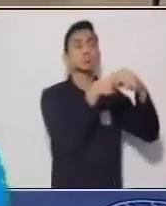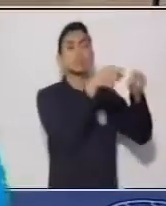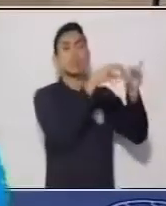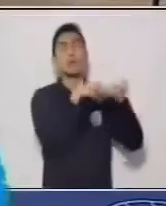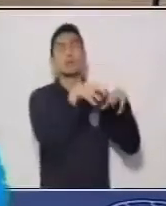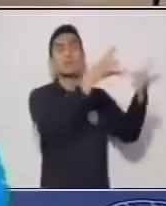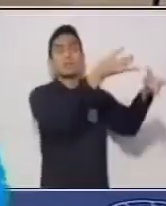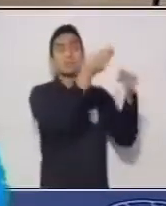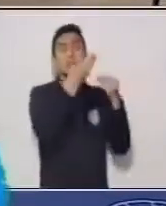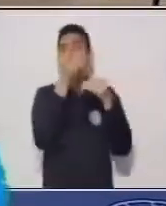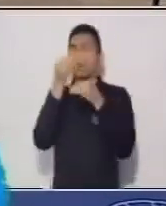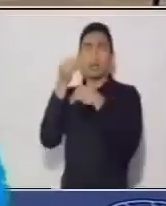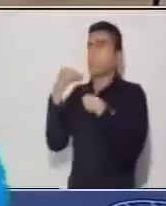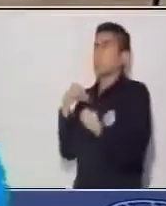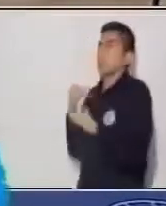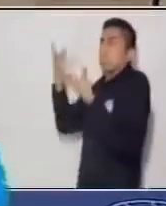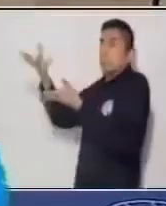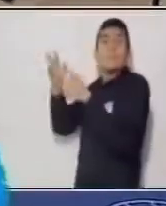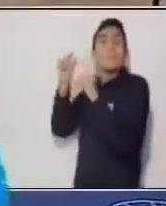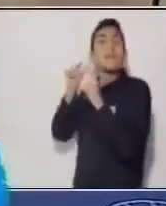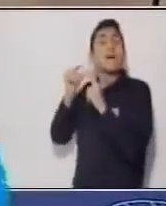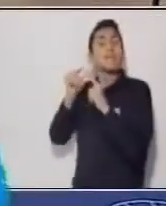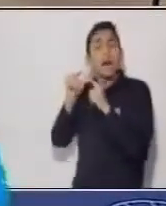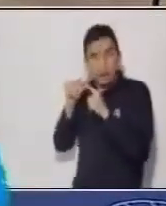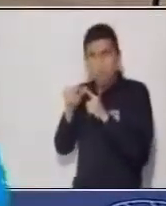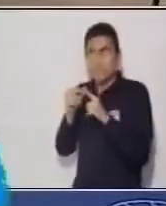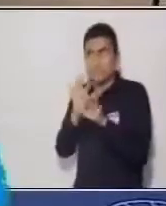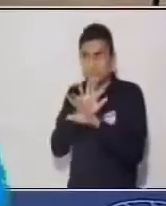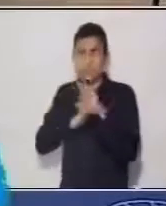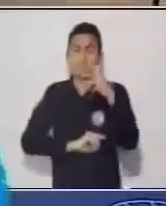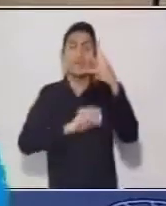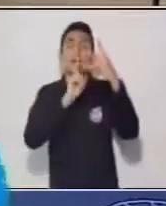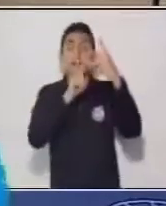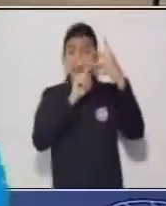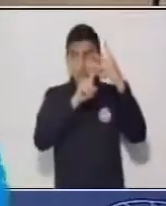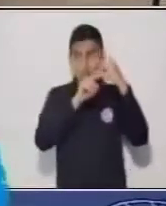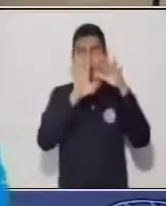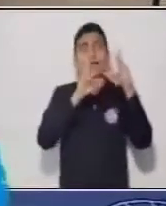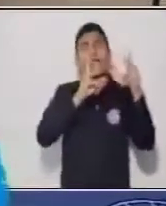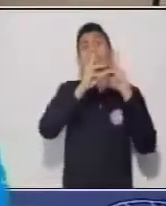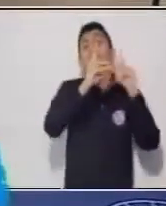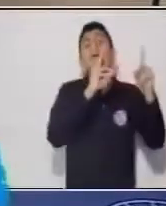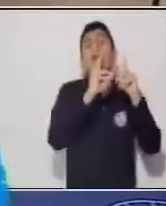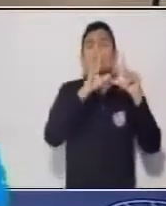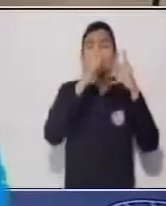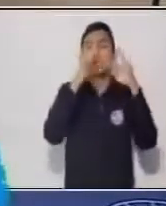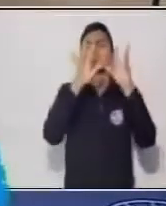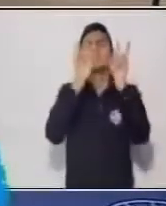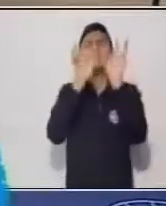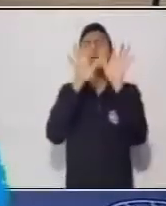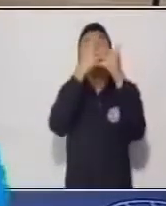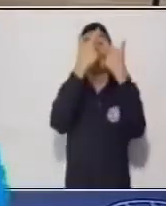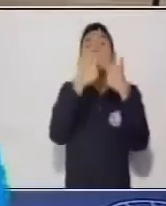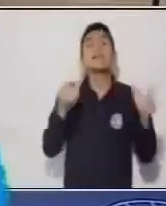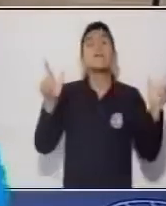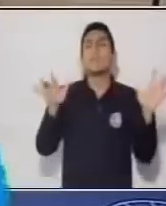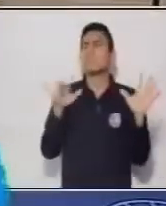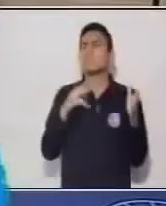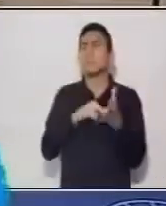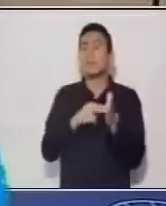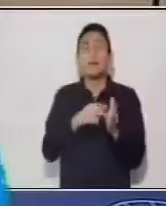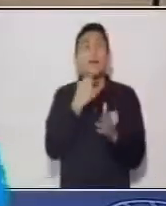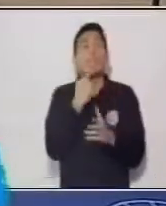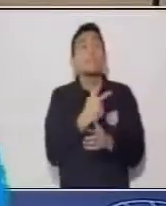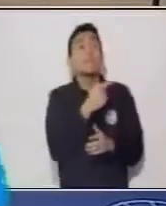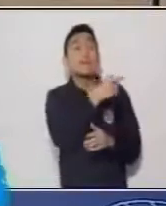que alguien más dijo y también tenemos el diálogo libre es el que introduce en el párrafo lo que dice